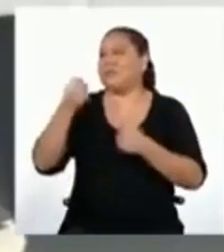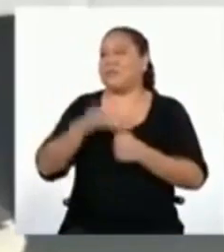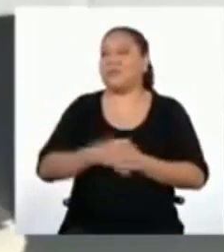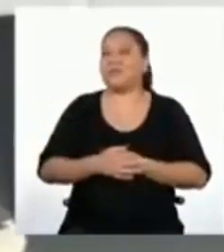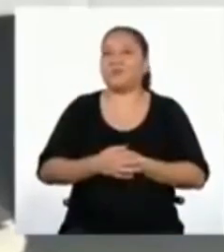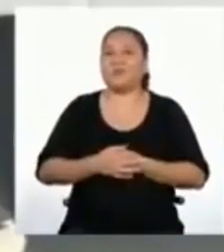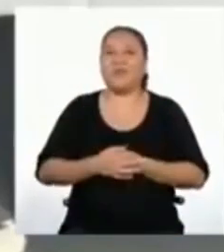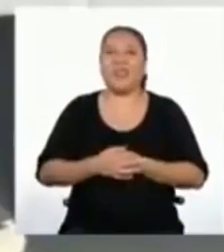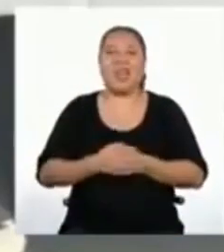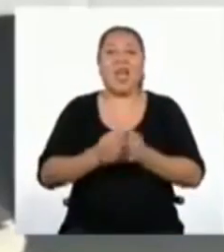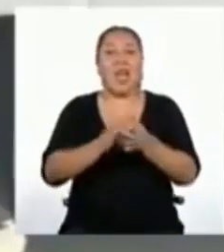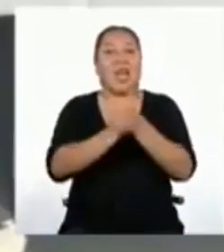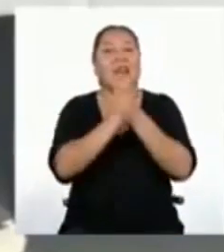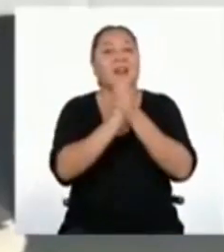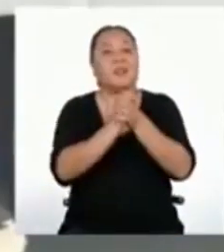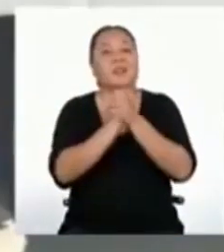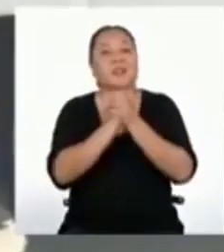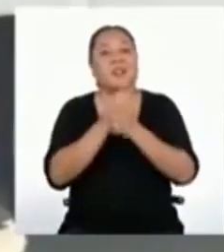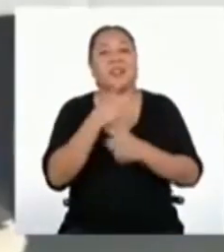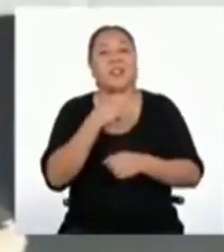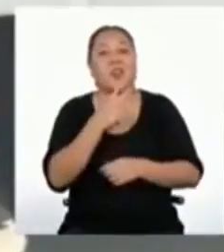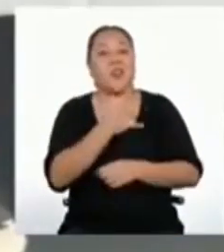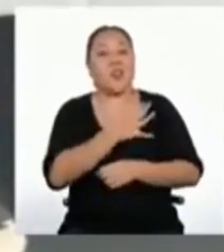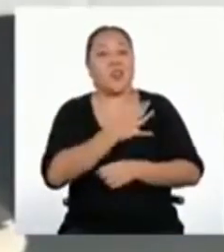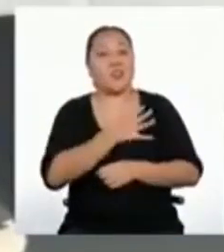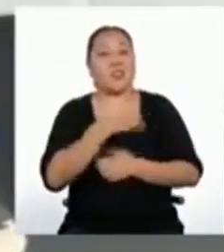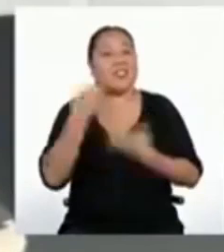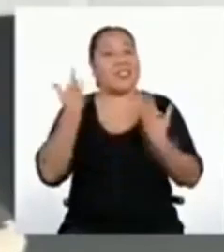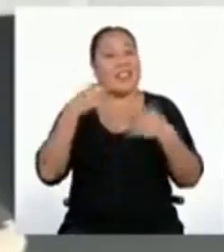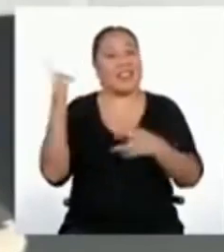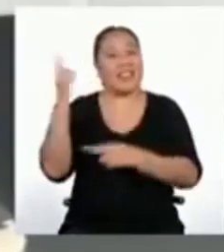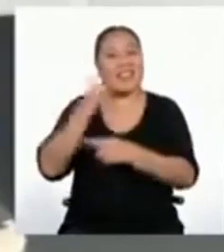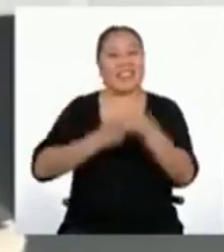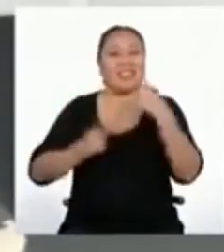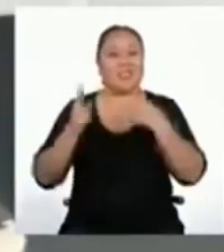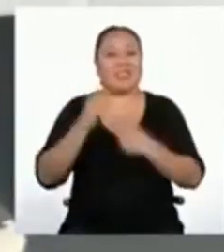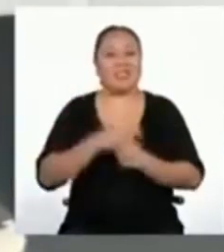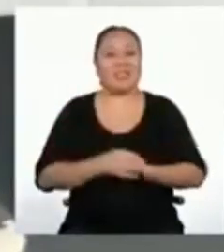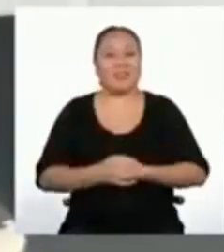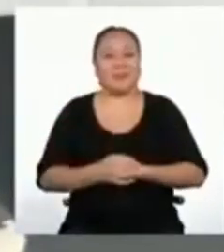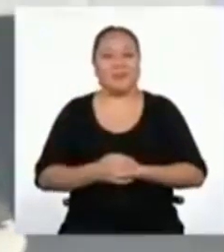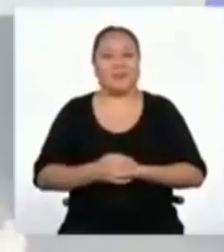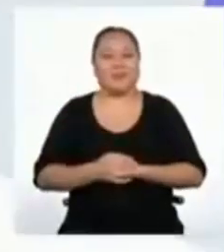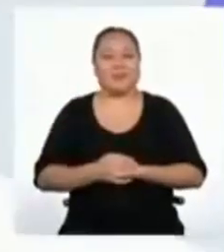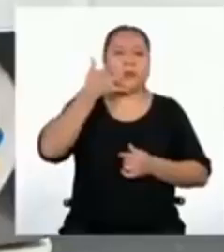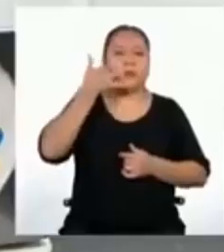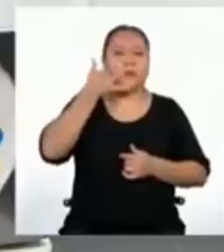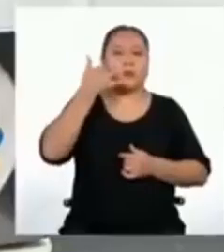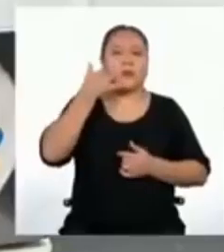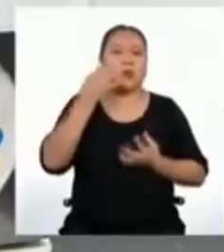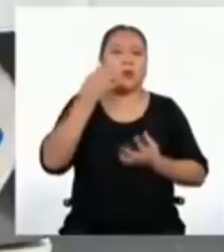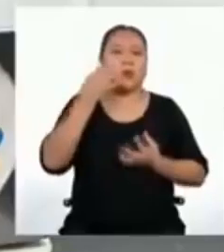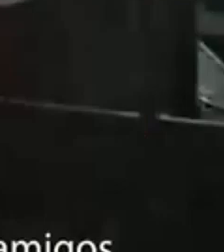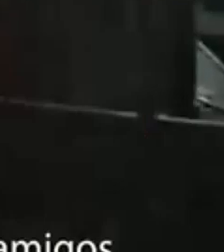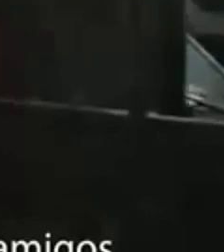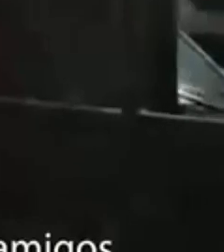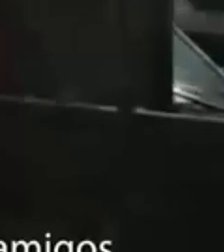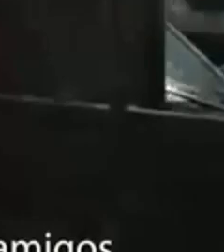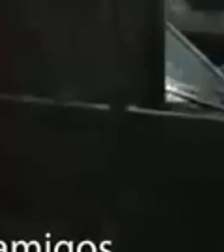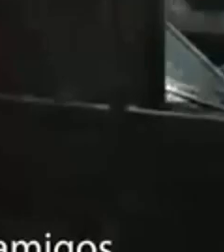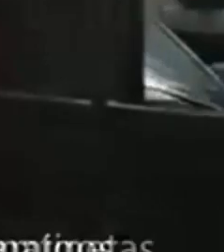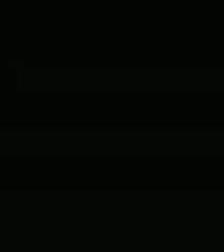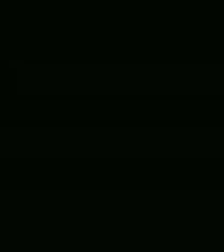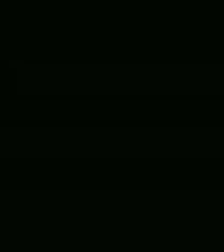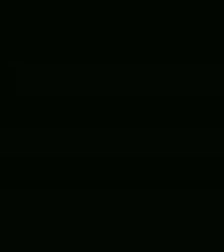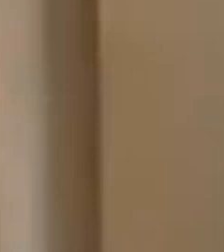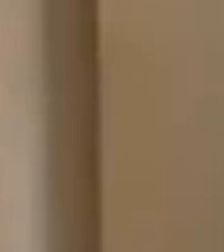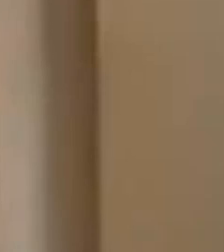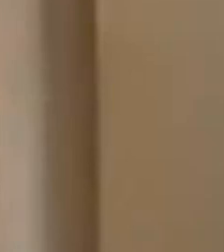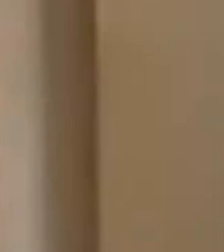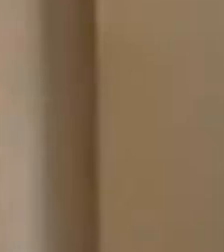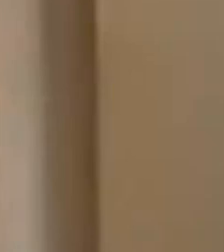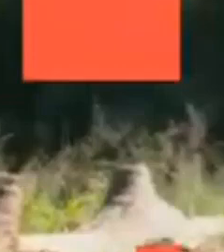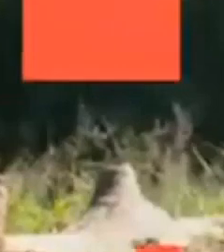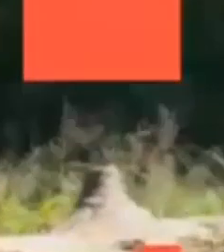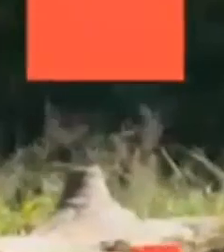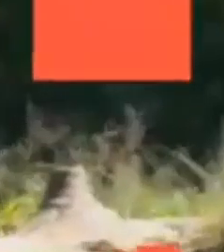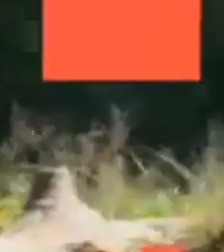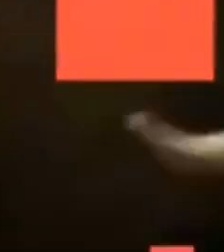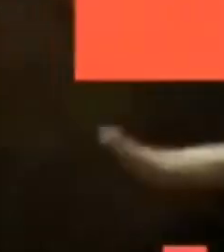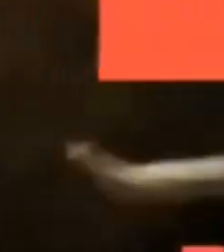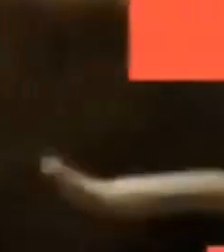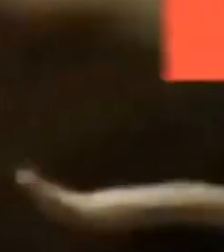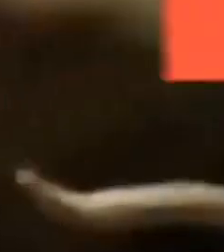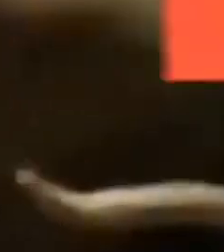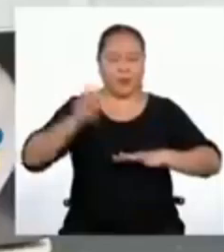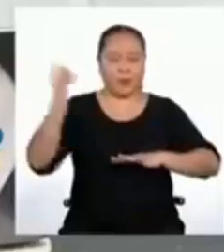Entonces, amigas y amigos de cuarto, ya volvemos. ¿Qué? ¿Qué? no conozco... No quiero en un...